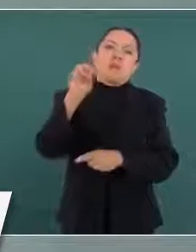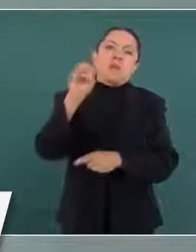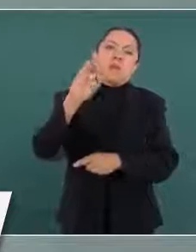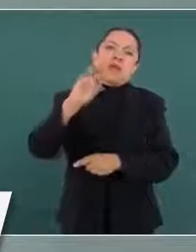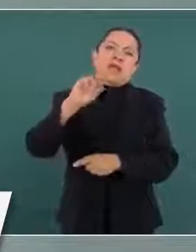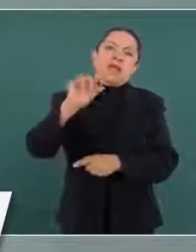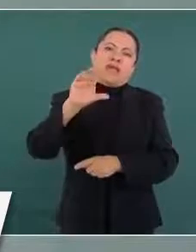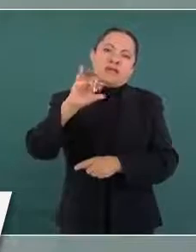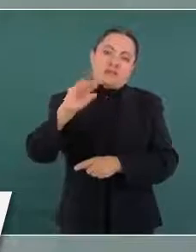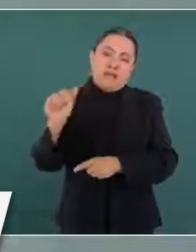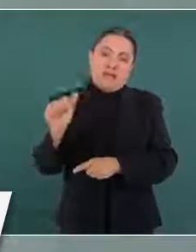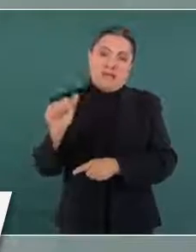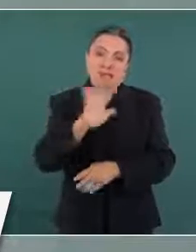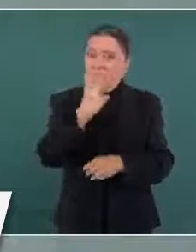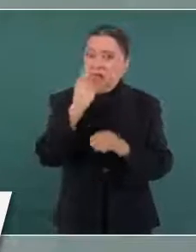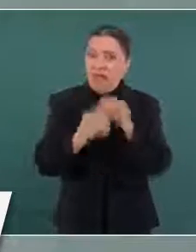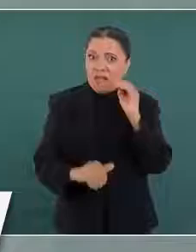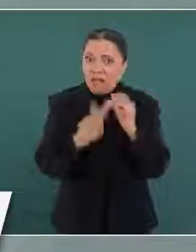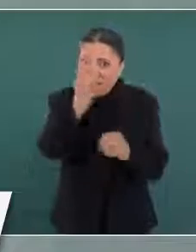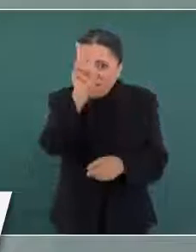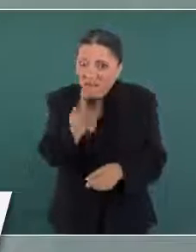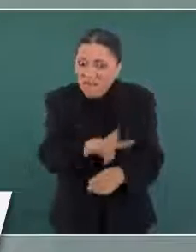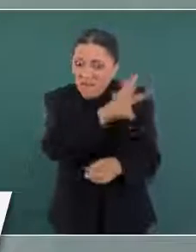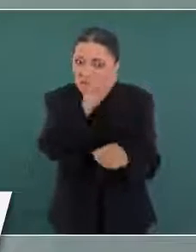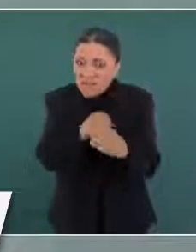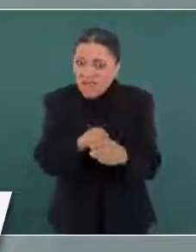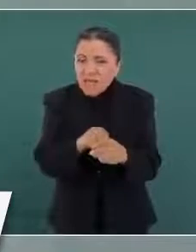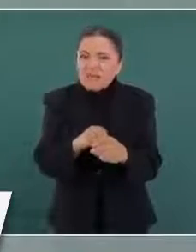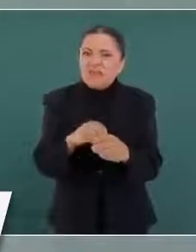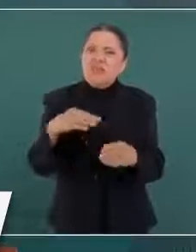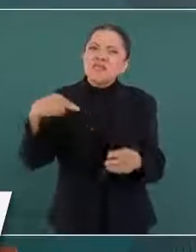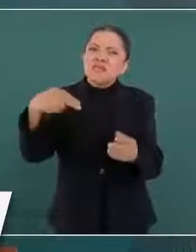Acabar por completo con los fraudes electorales.